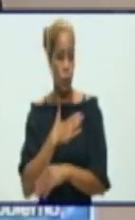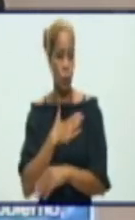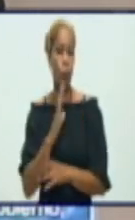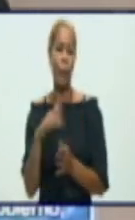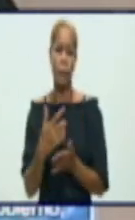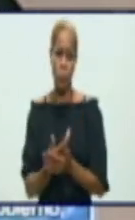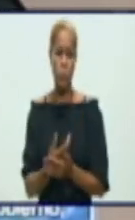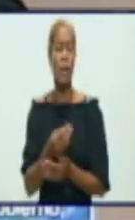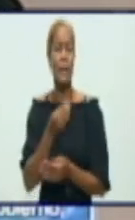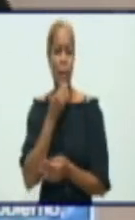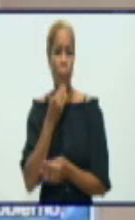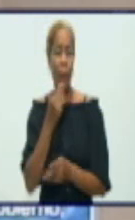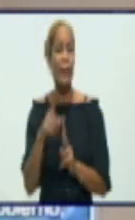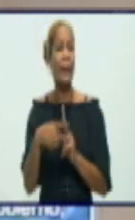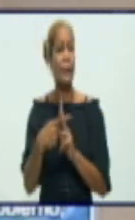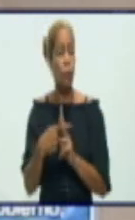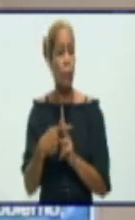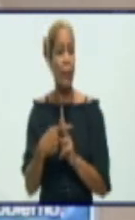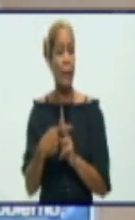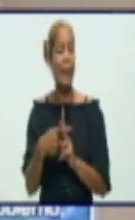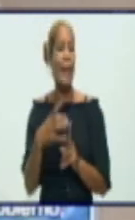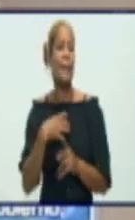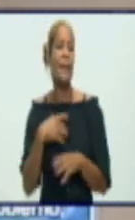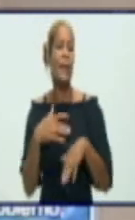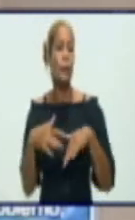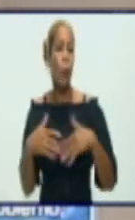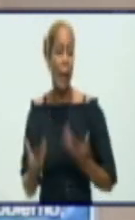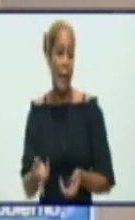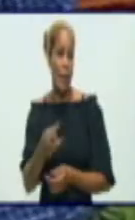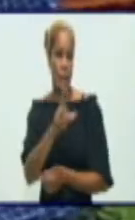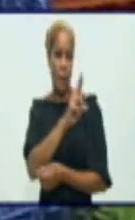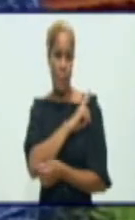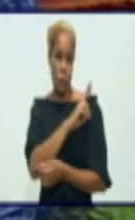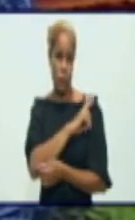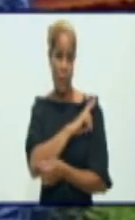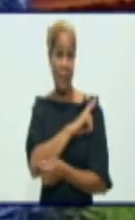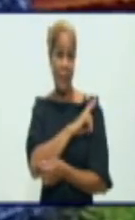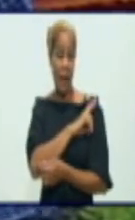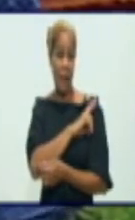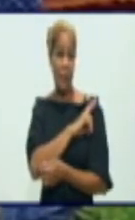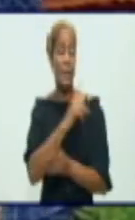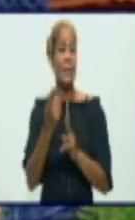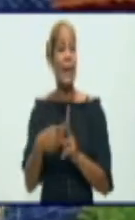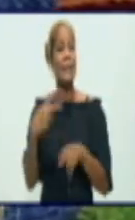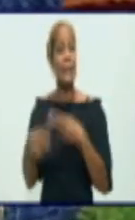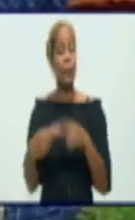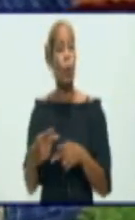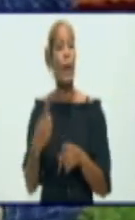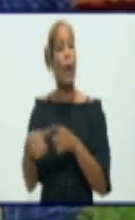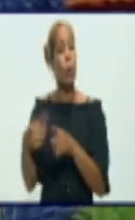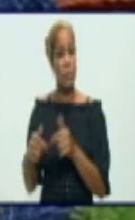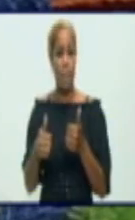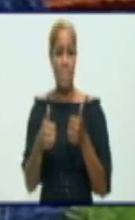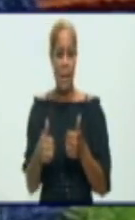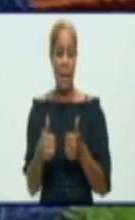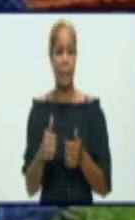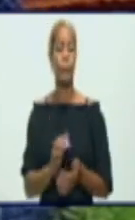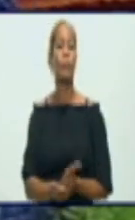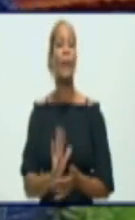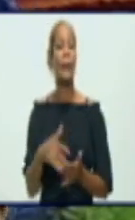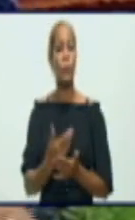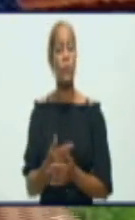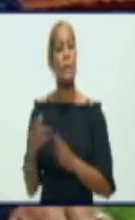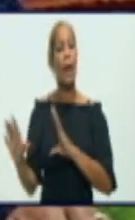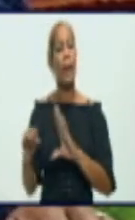de nuestra responsabilidad y nuestra actuación. Gracias, secretario. Vamos al diálogo con Leonardo Labrada Mesa, director